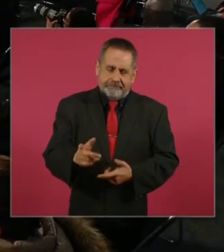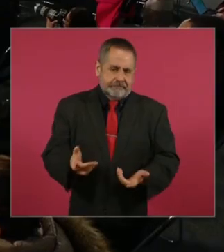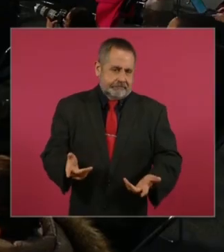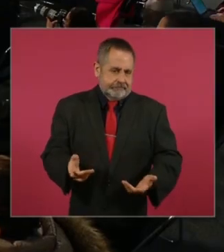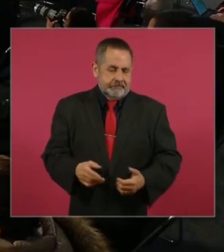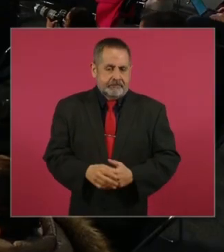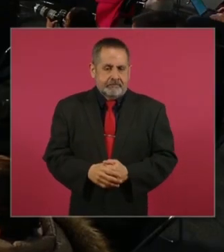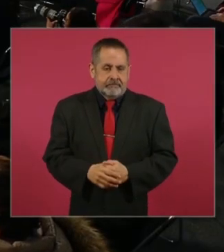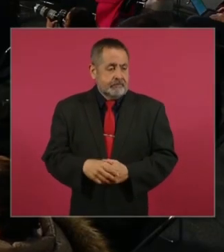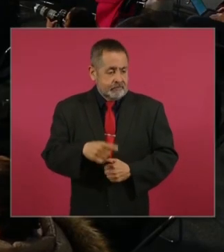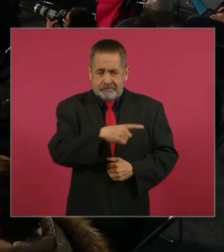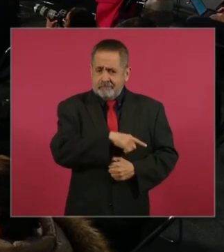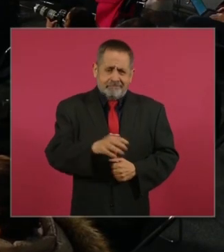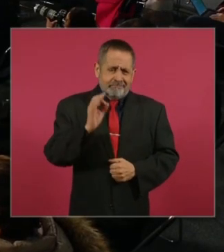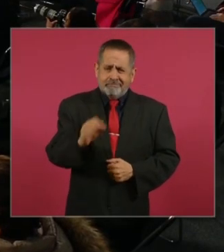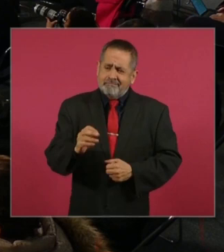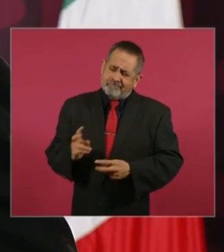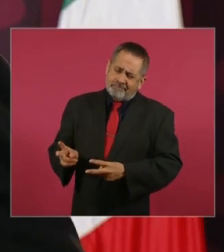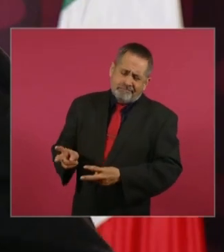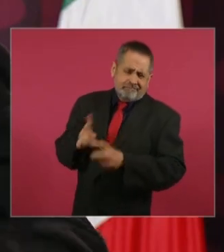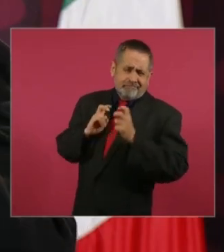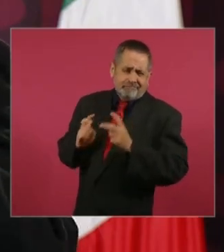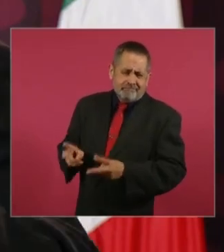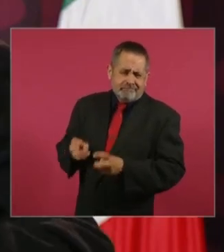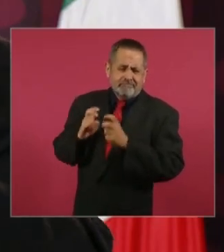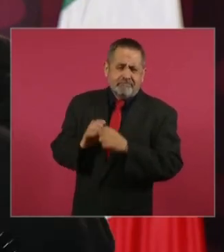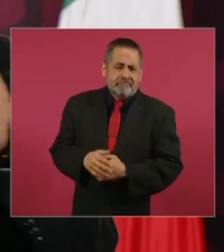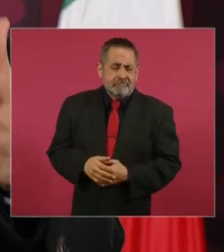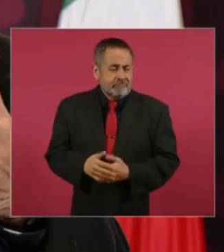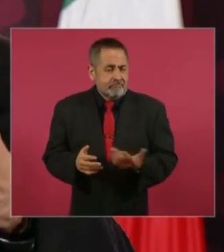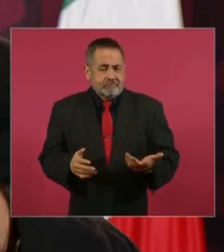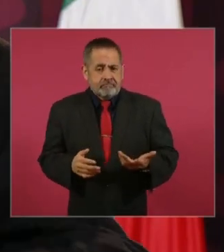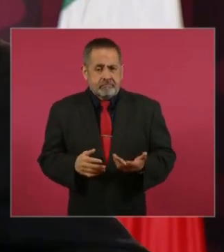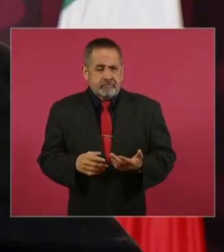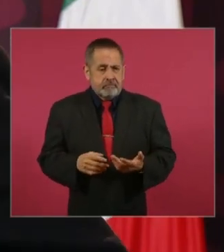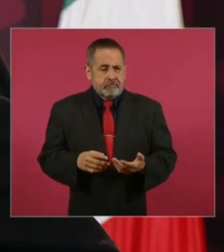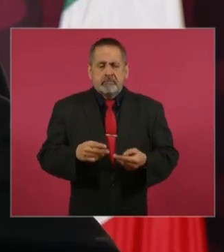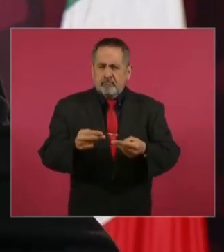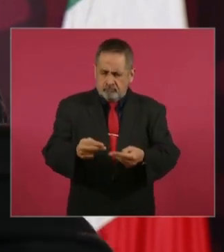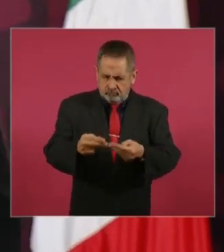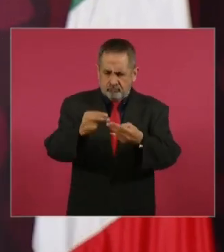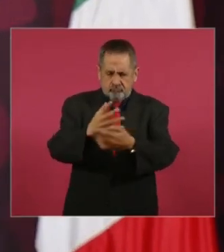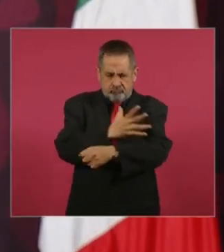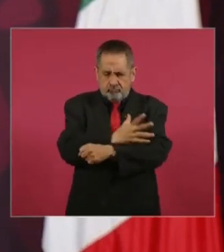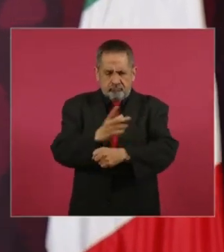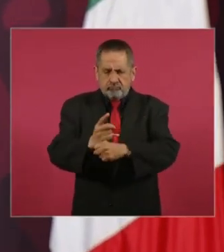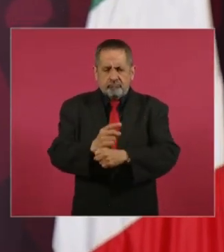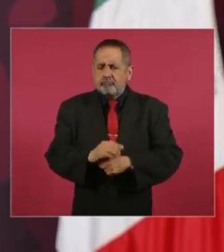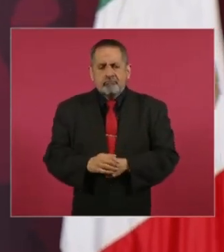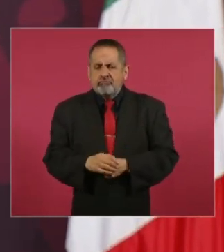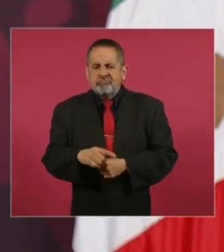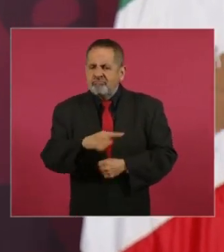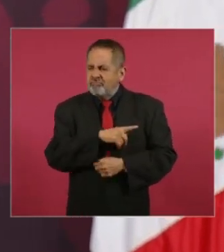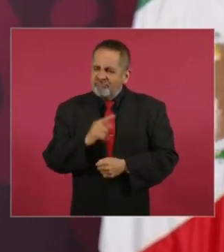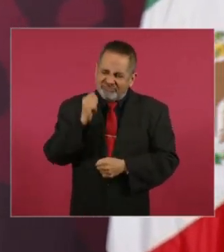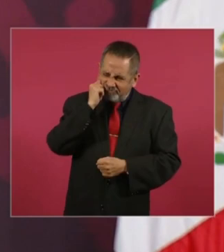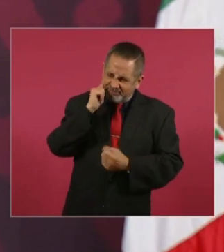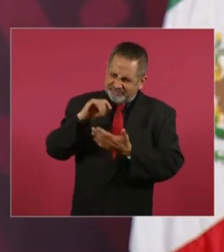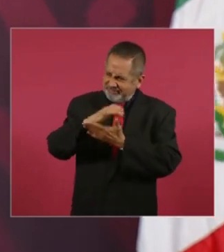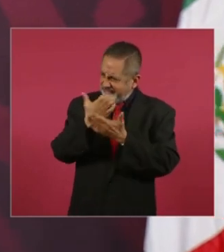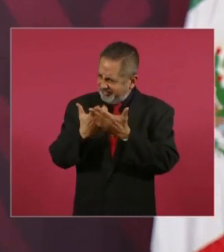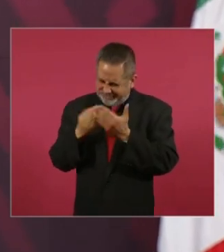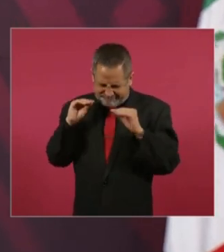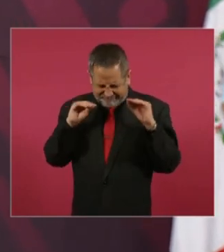al robo, no hacer negocios ilícitos con ganancias razonables.